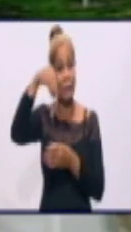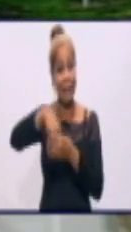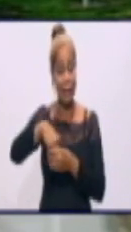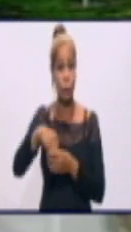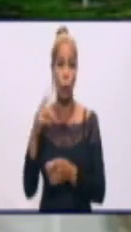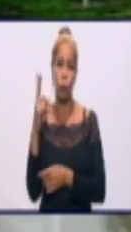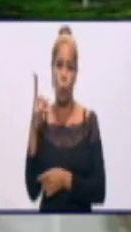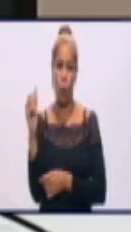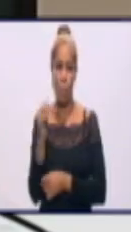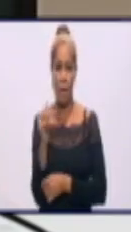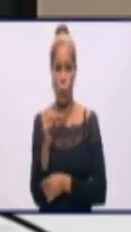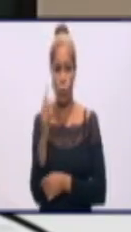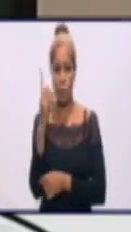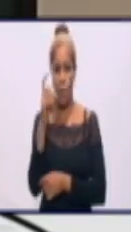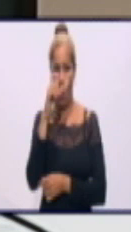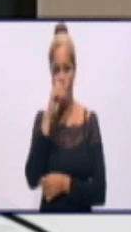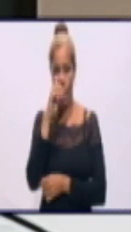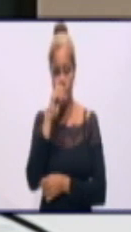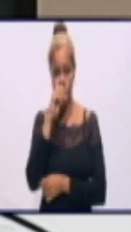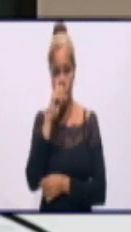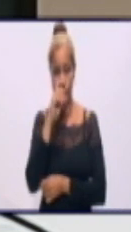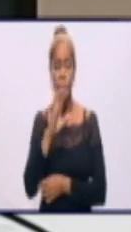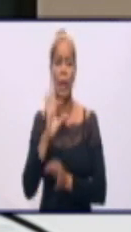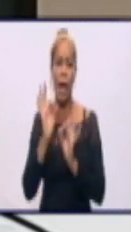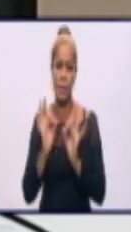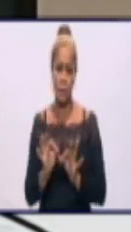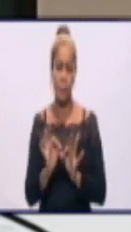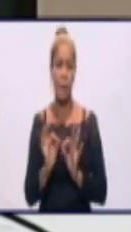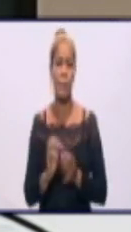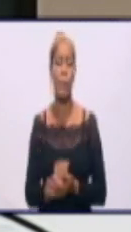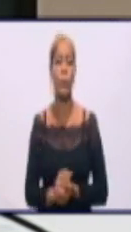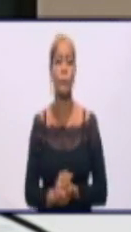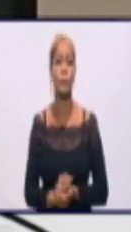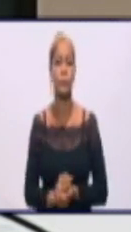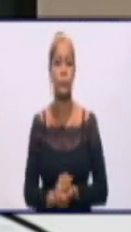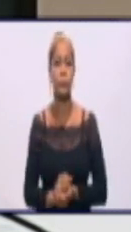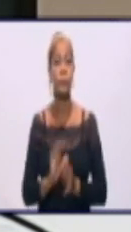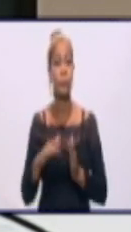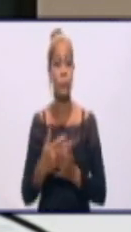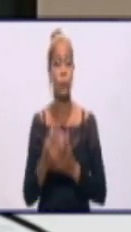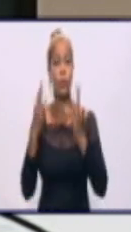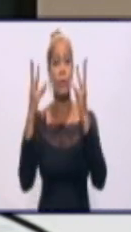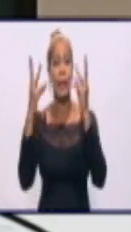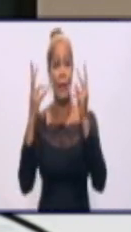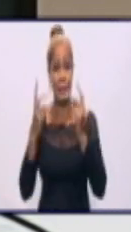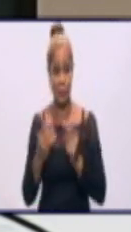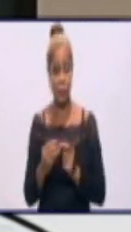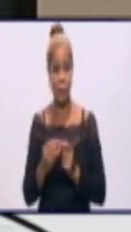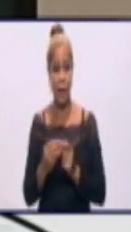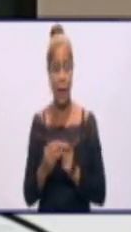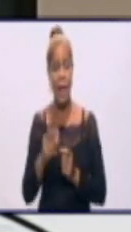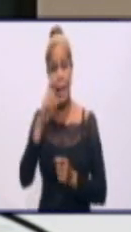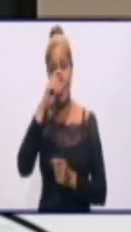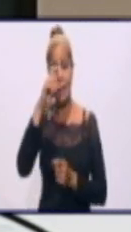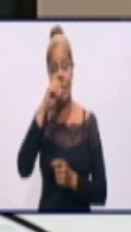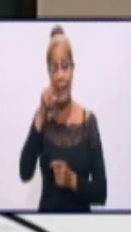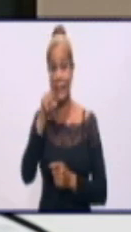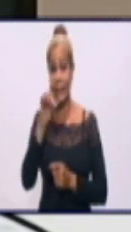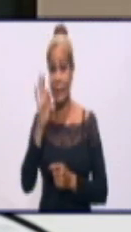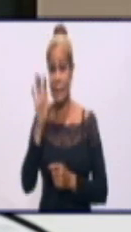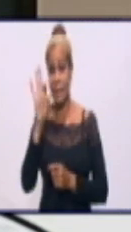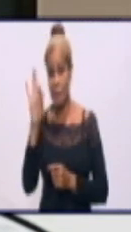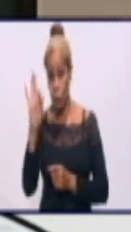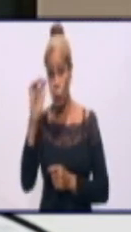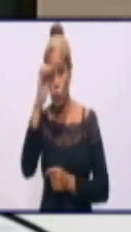Así es, Yonel, nosotros hemos venido incrementando la cifra de pacientes en la edad pediátrica, ya, y nosotros, por ejemplo,